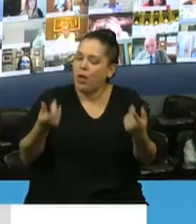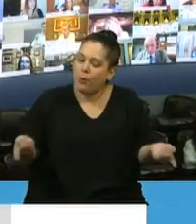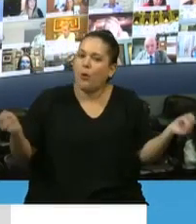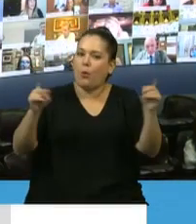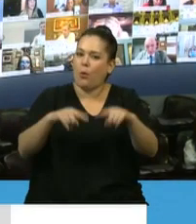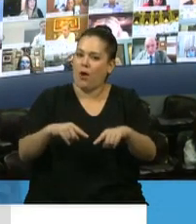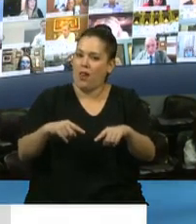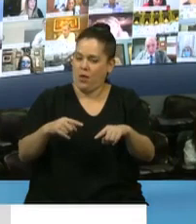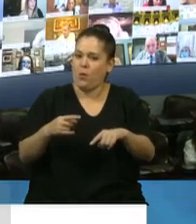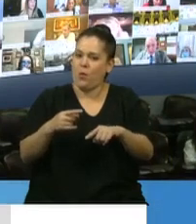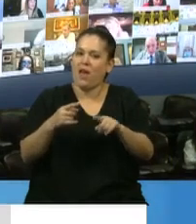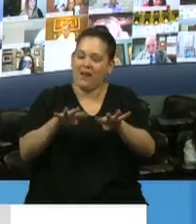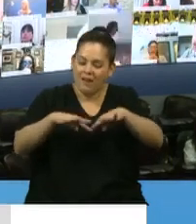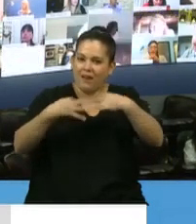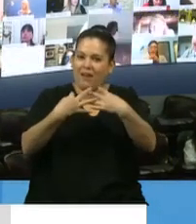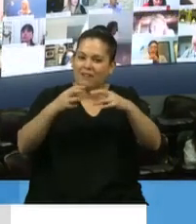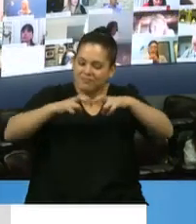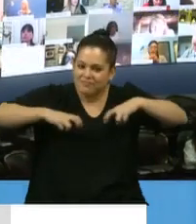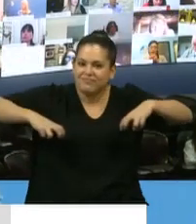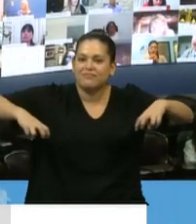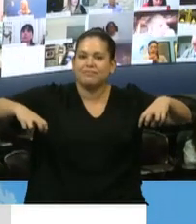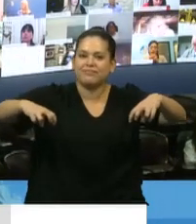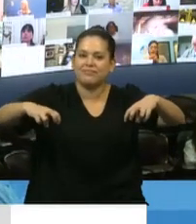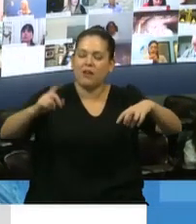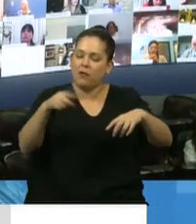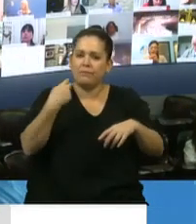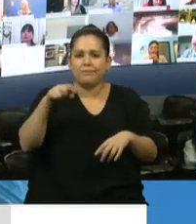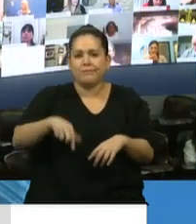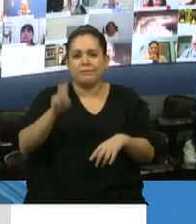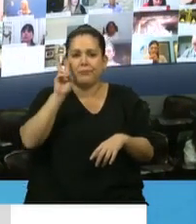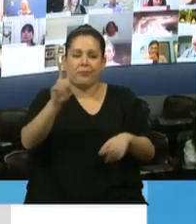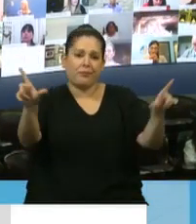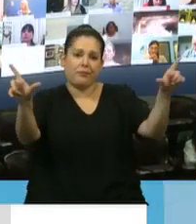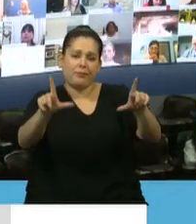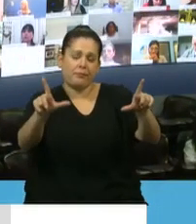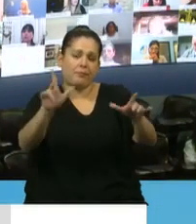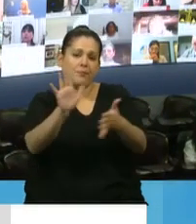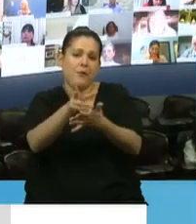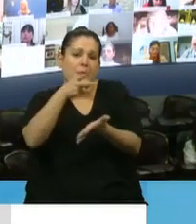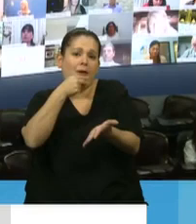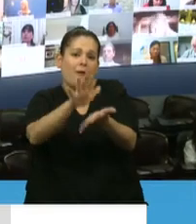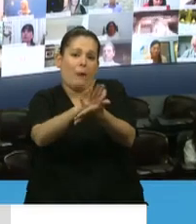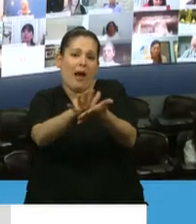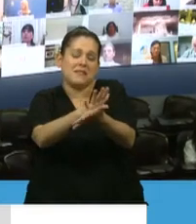ocupar nuestras bancas, que las vemos hoy a la distancia vacías, no voy a